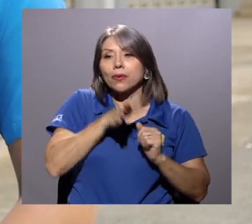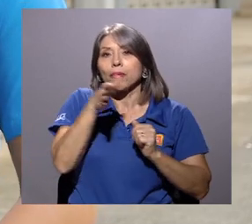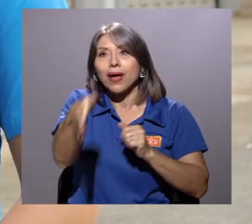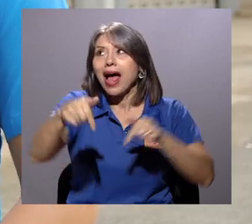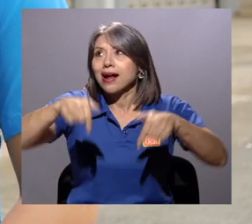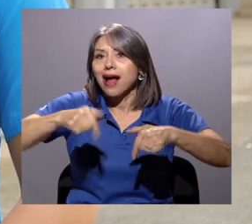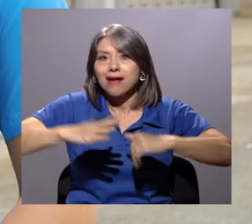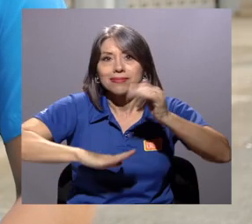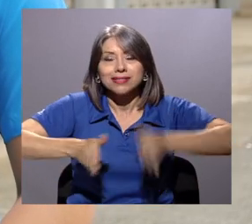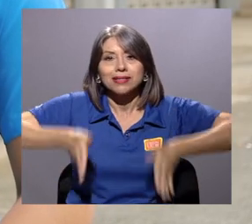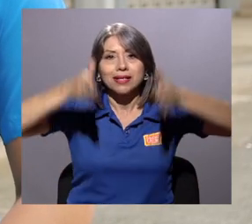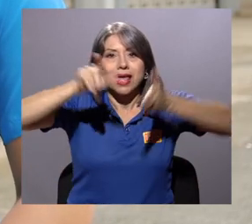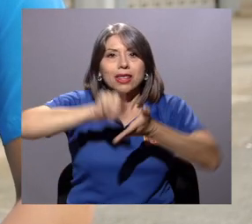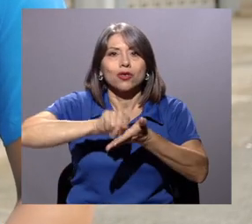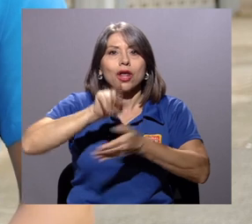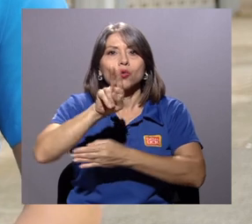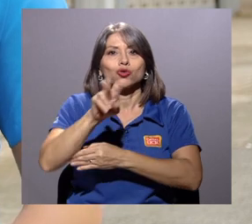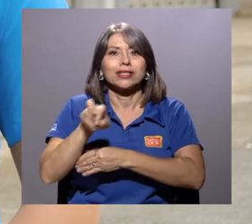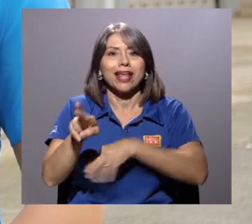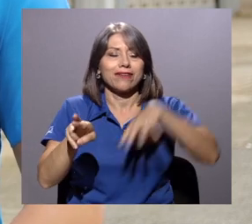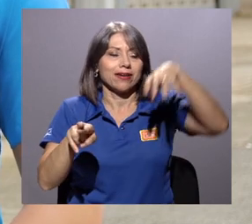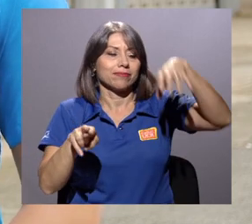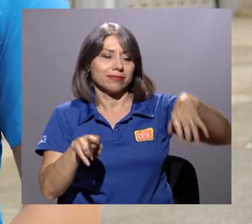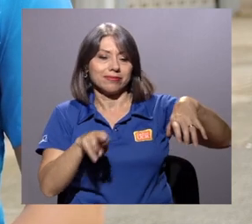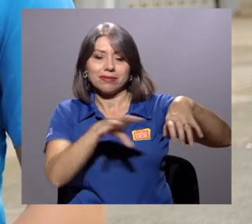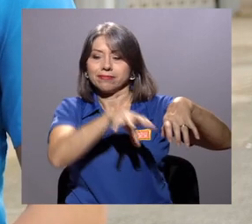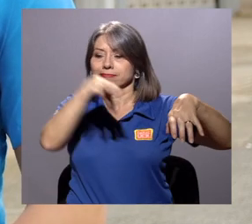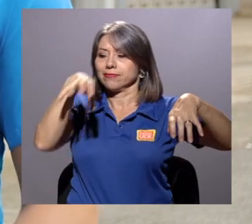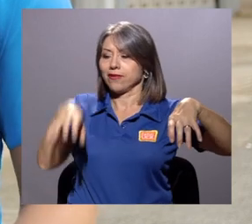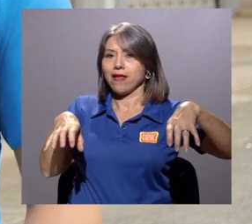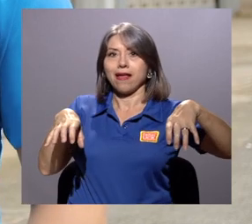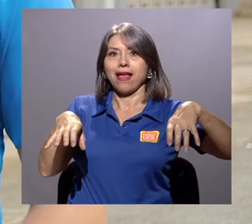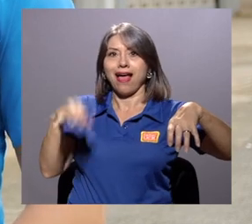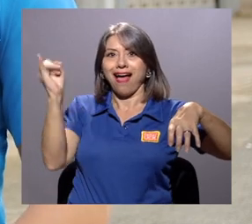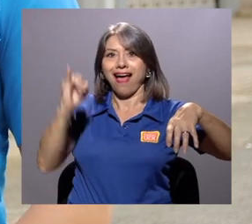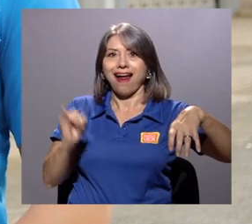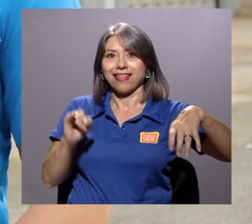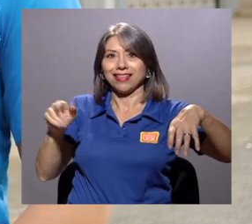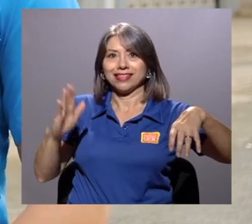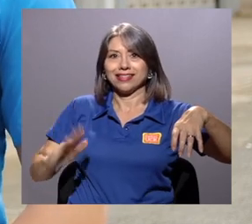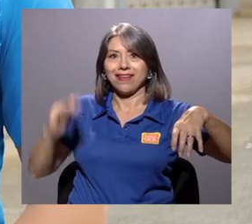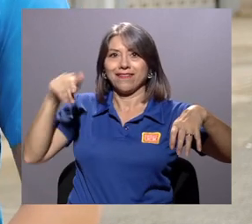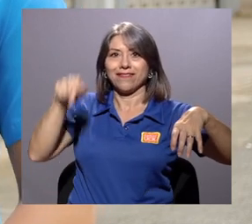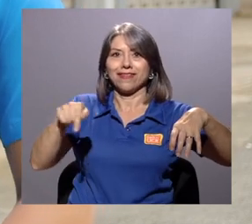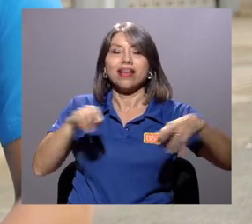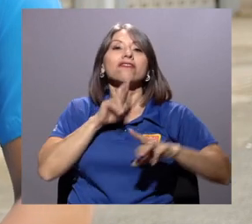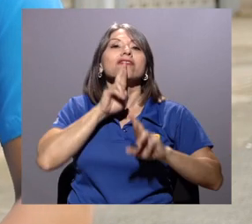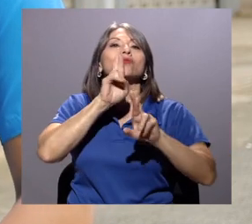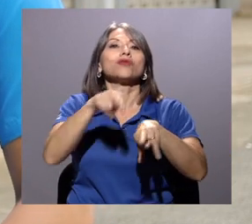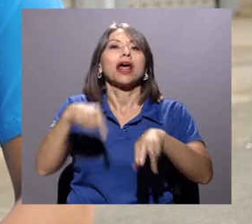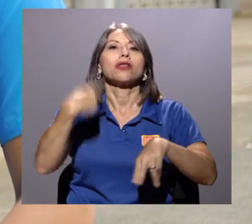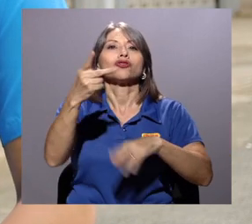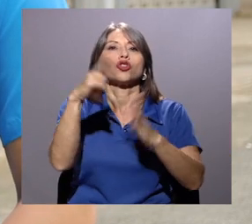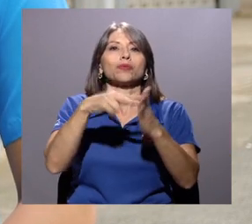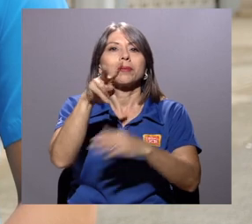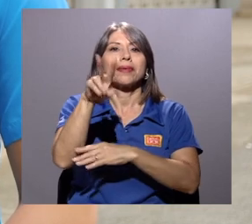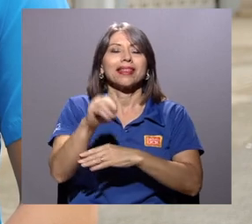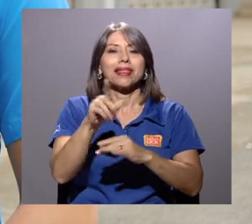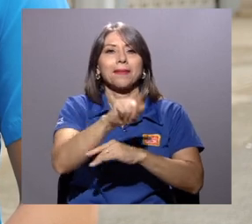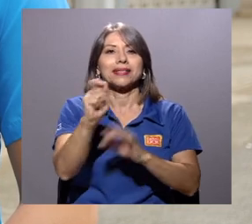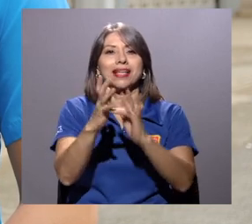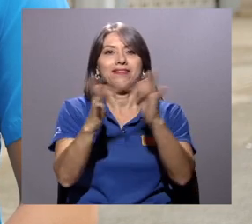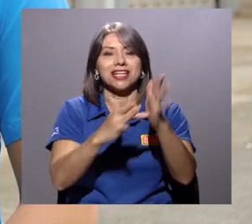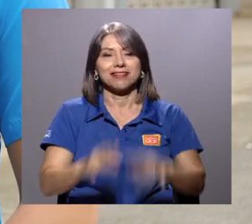acá en las instalaciones de la editorial UCR, ubicada frente a la Facultad de Artes. Los resultados de los certámenes se darán a conocer en abril de 2020.